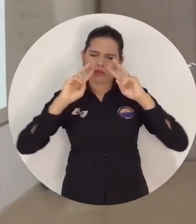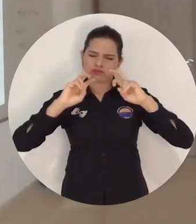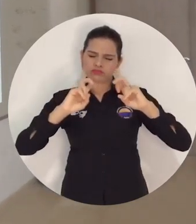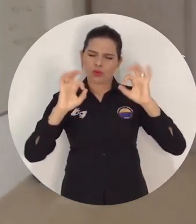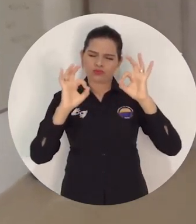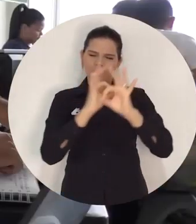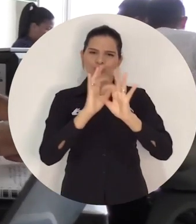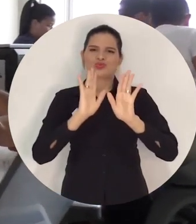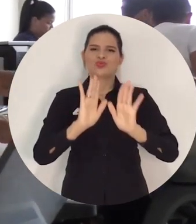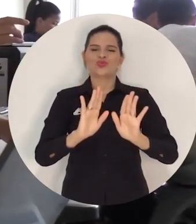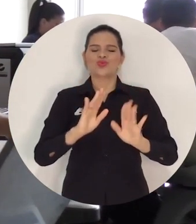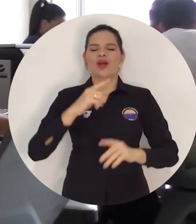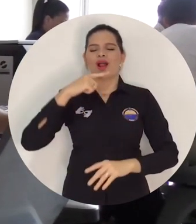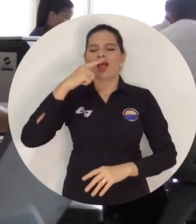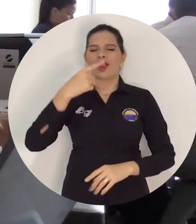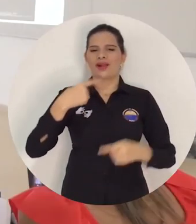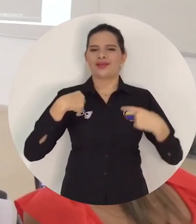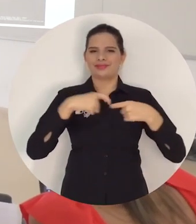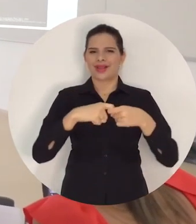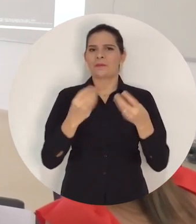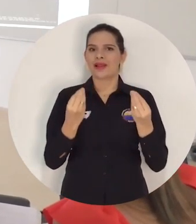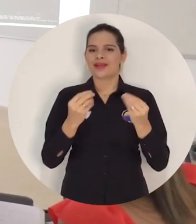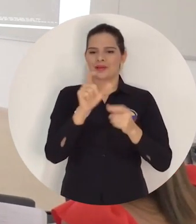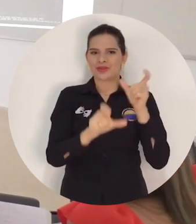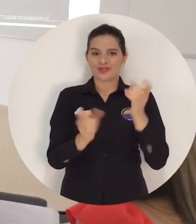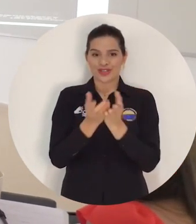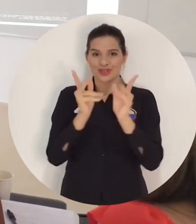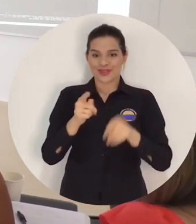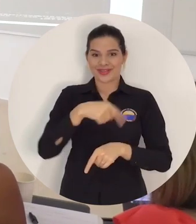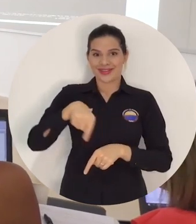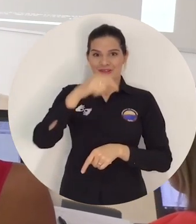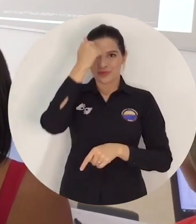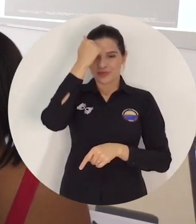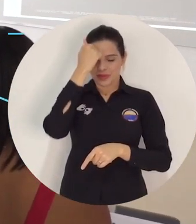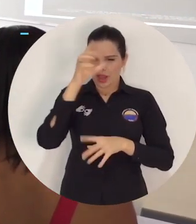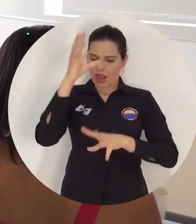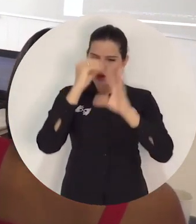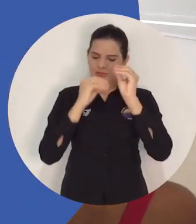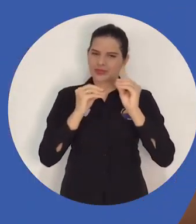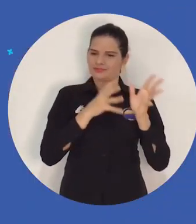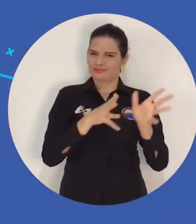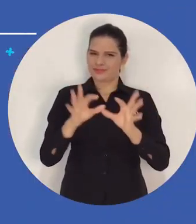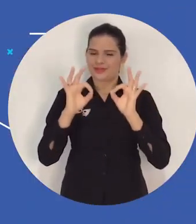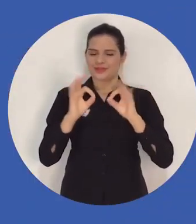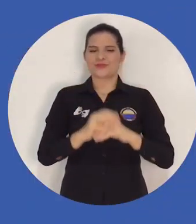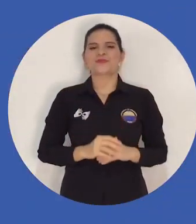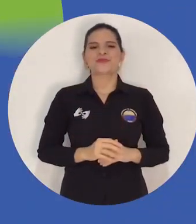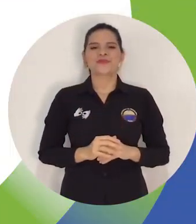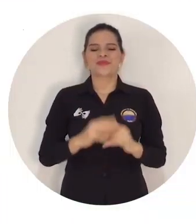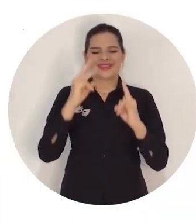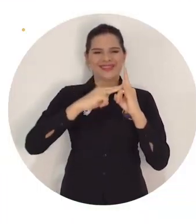del idioma. Tenemos el enorme compromiso de garantizar la integridad de la lengua y en este caso de la lengua española.